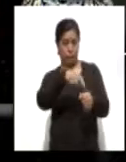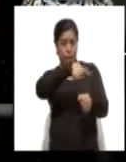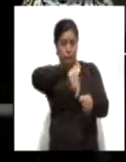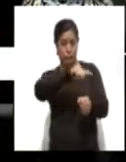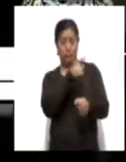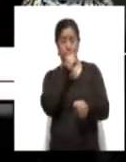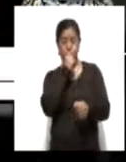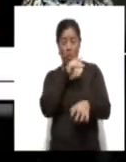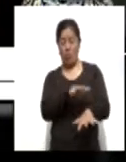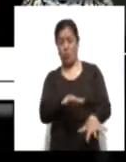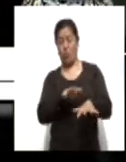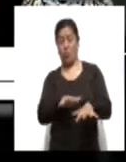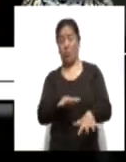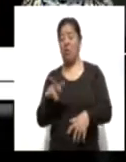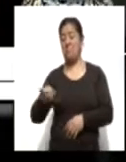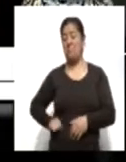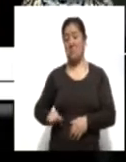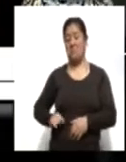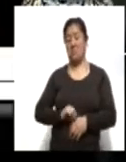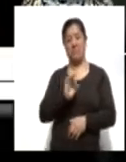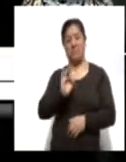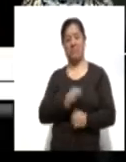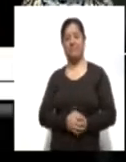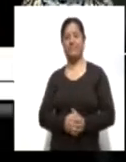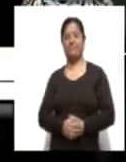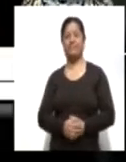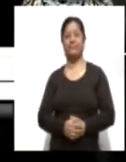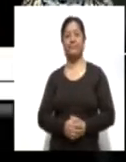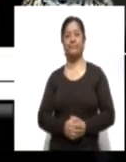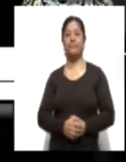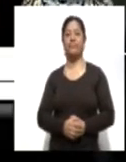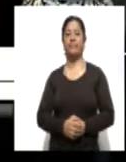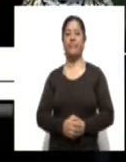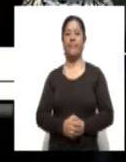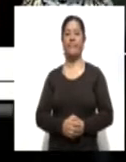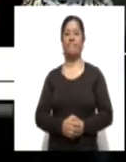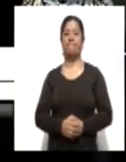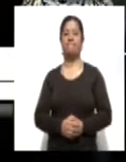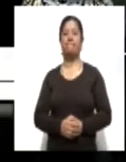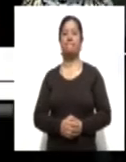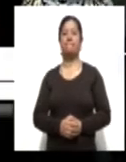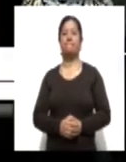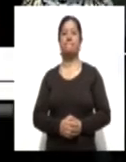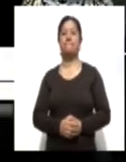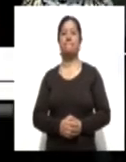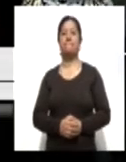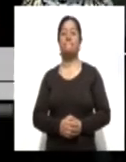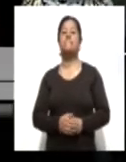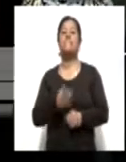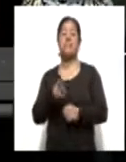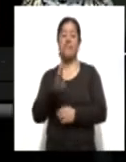Comisión del Servicio de Protección Federal. Previo a que se presenten en el reclutamiento